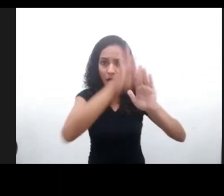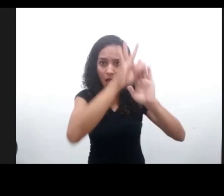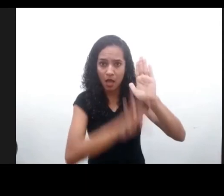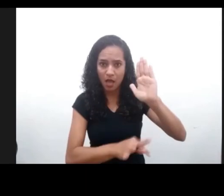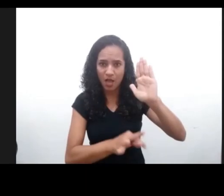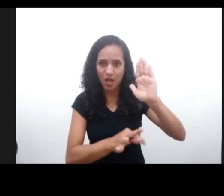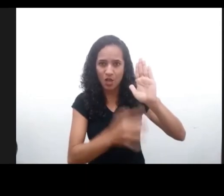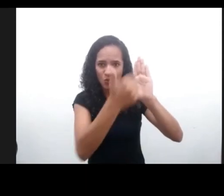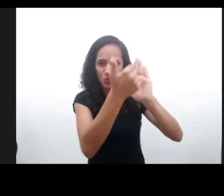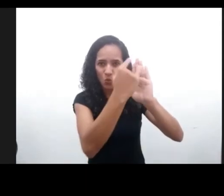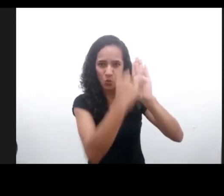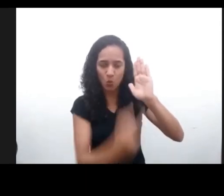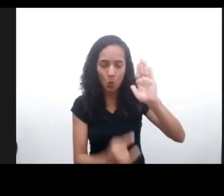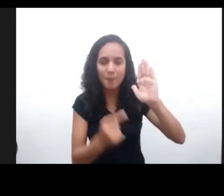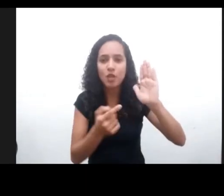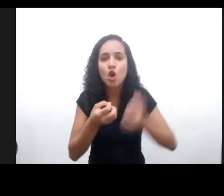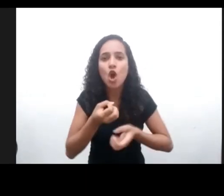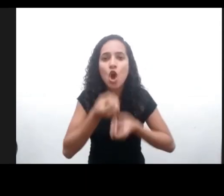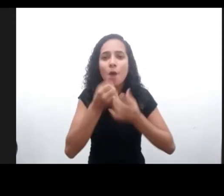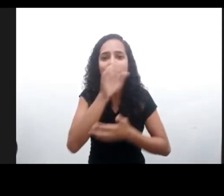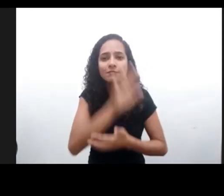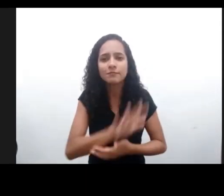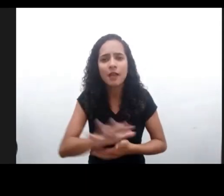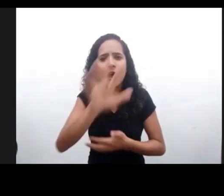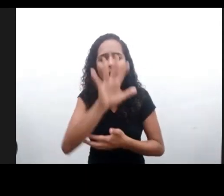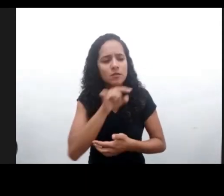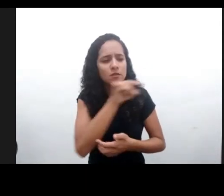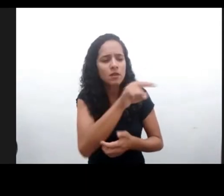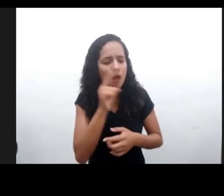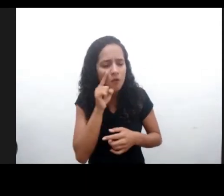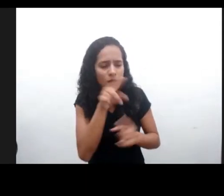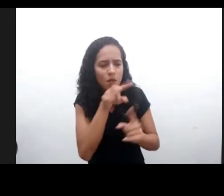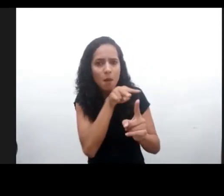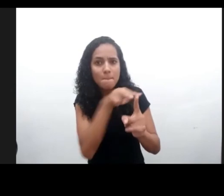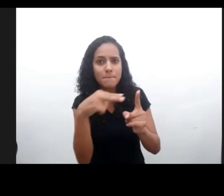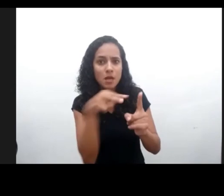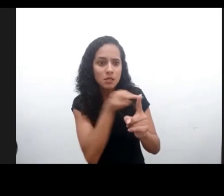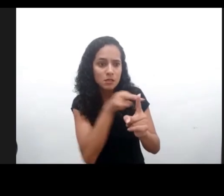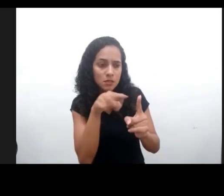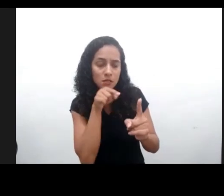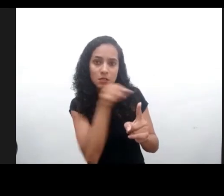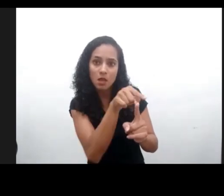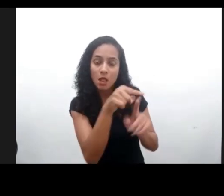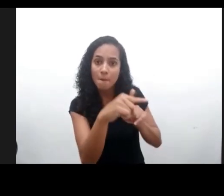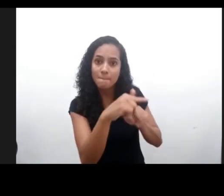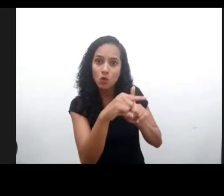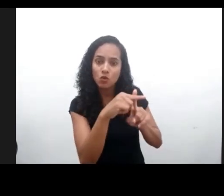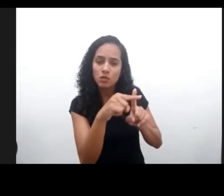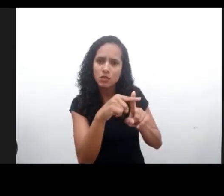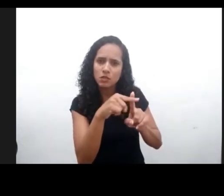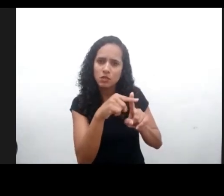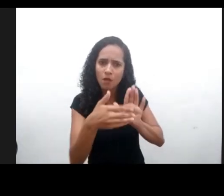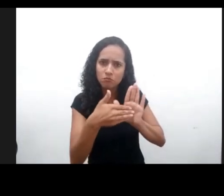perspectiva positiva y propositiva, sabiendo que el ambiente digital, el entorno digital, presenta